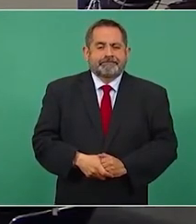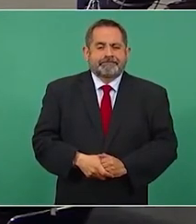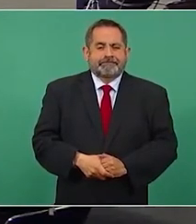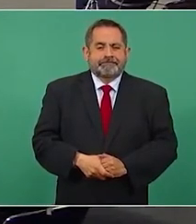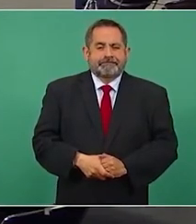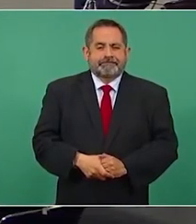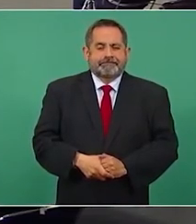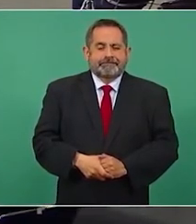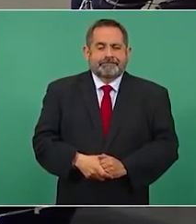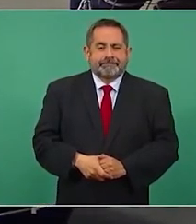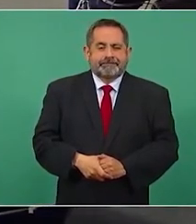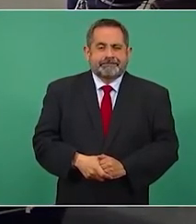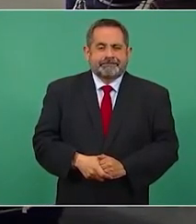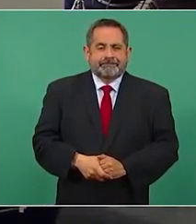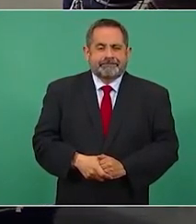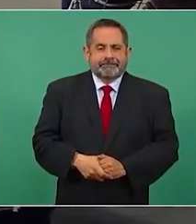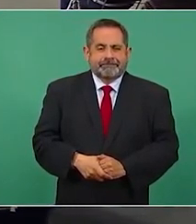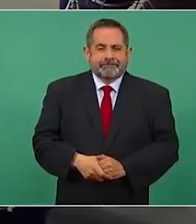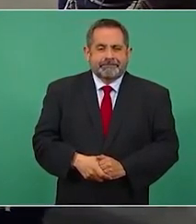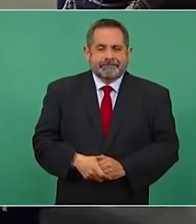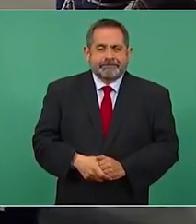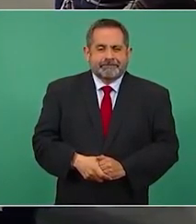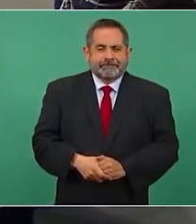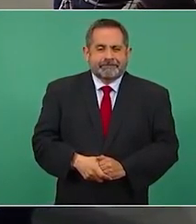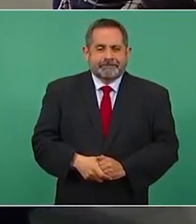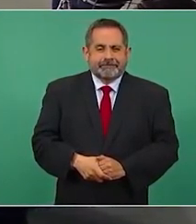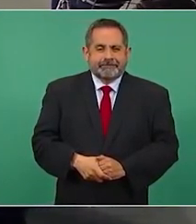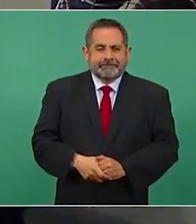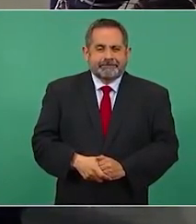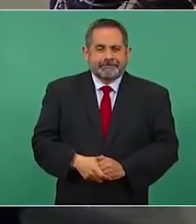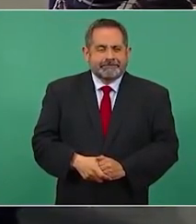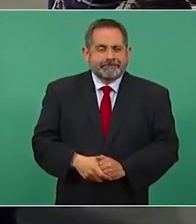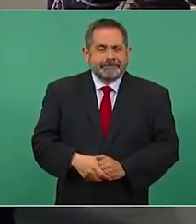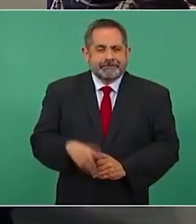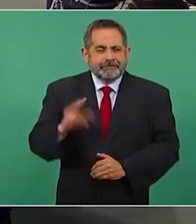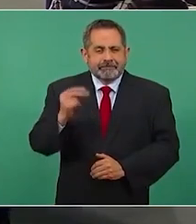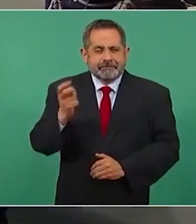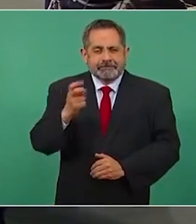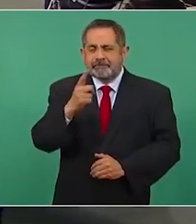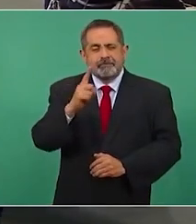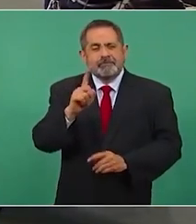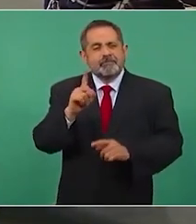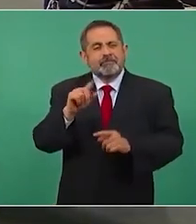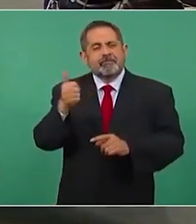Sí, pero no, esos son muchos. Pero esto no. Este es uno de Santa.